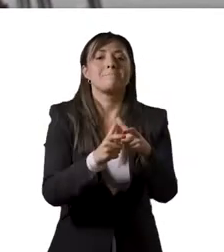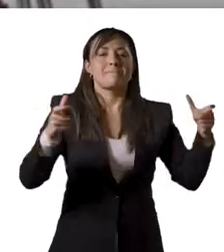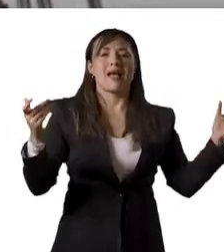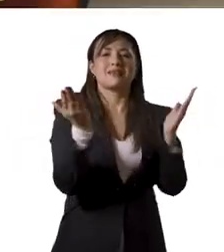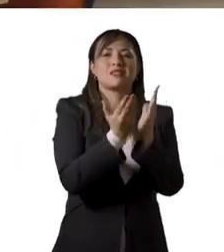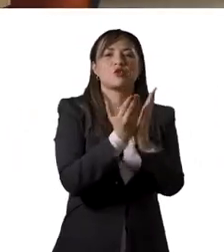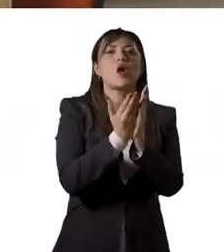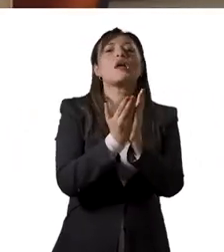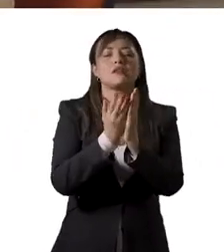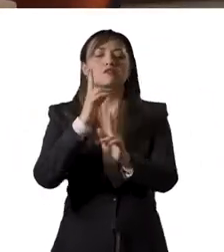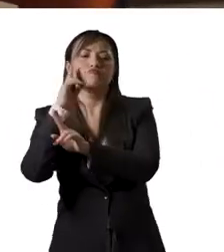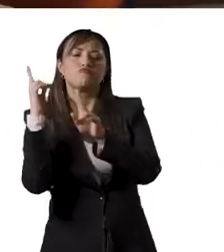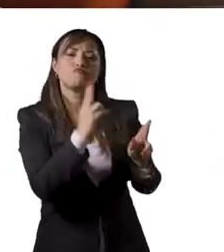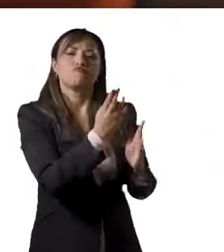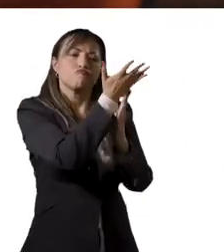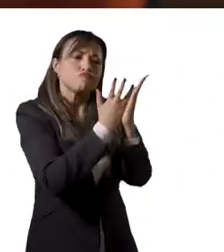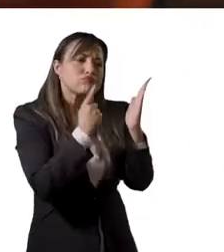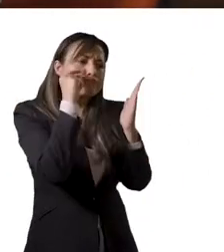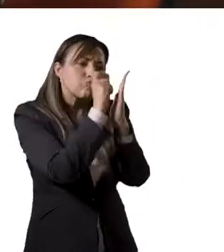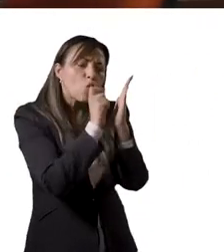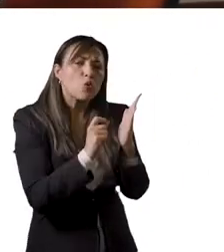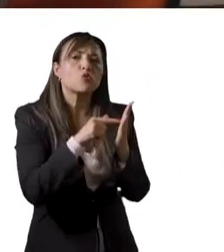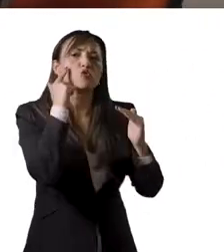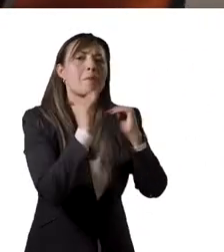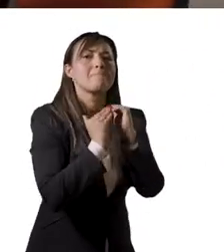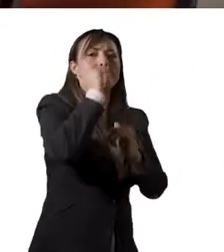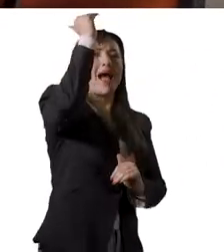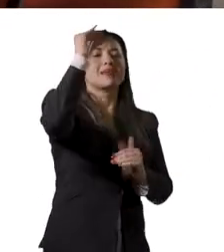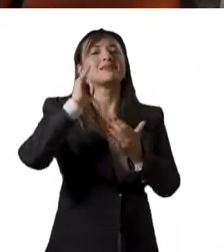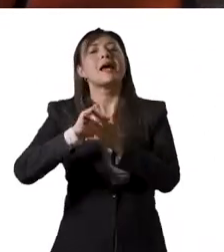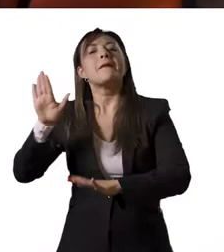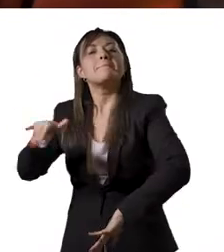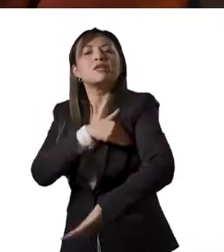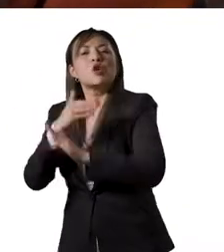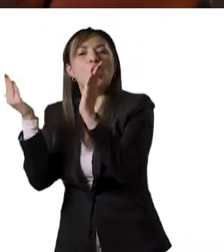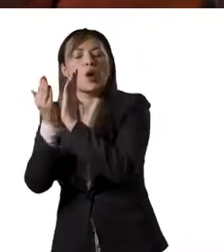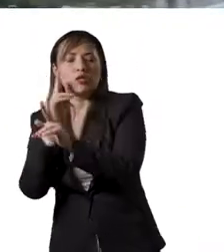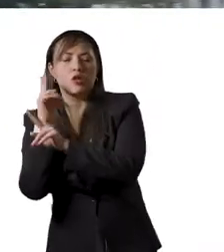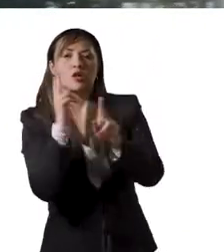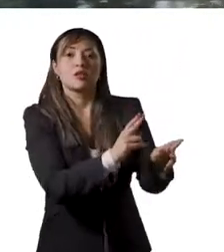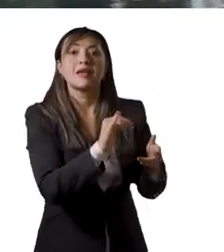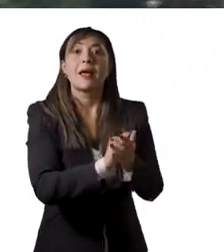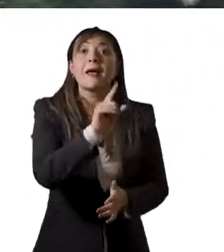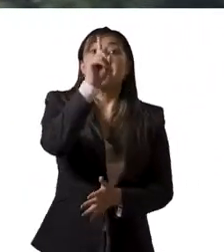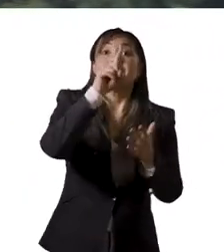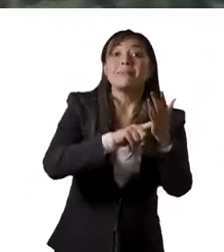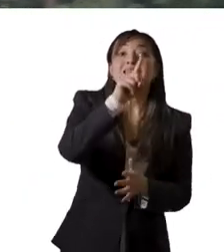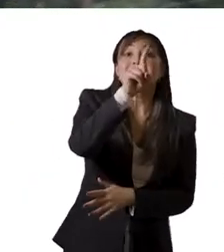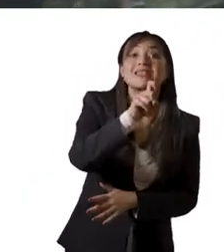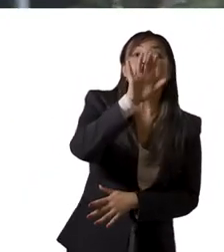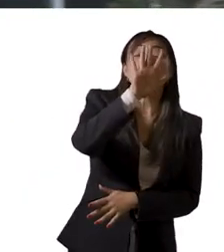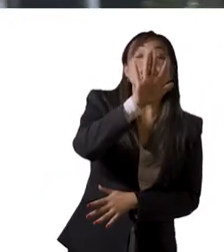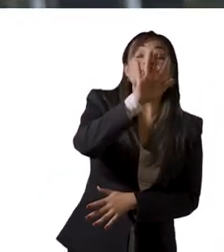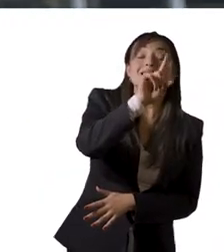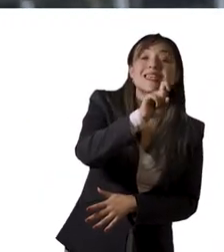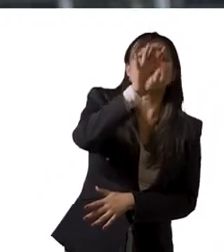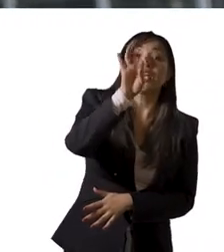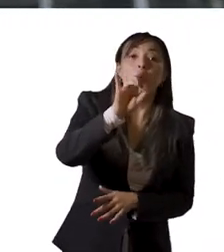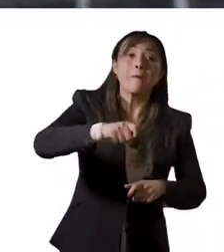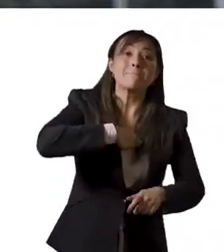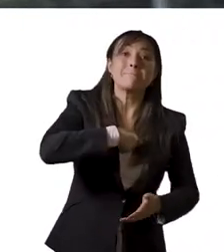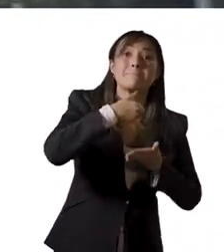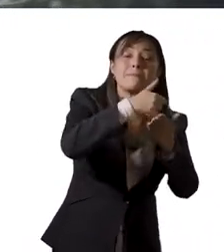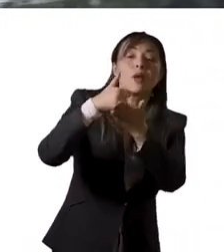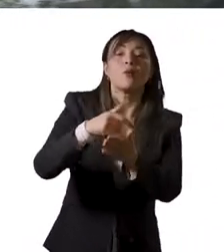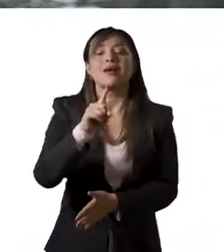de estudiantes reconocidos con los puntajes más altos por el Ministerio de Educación Nacional. De 1,659 estudiantes